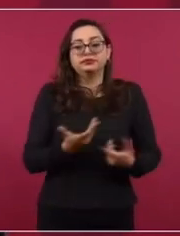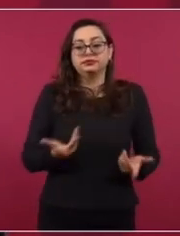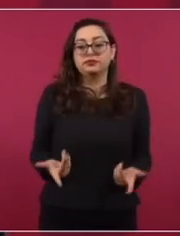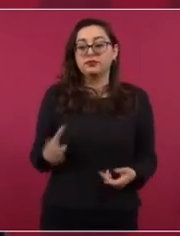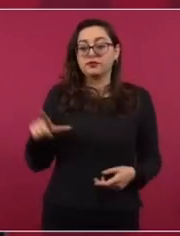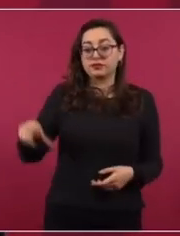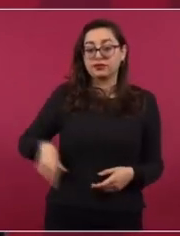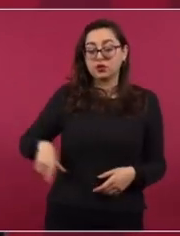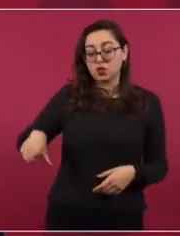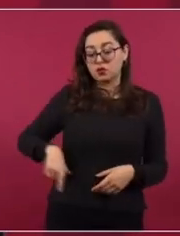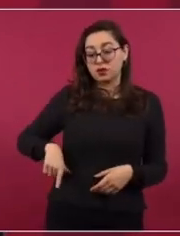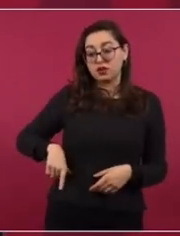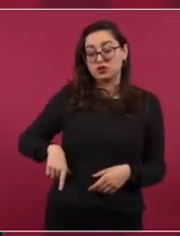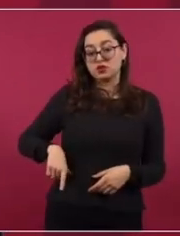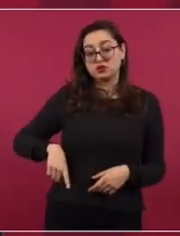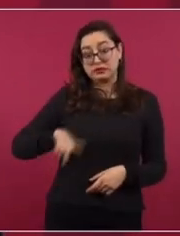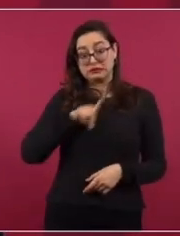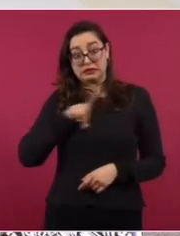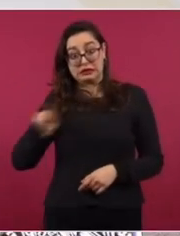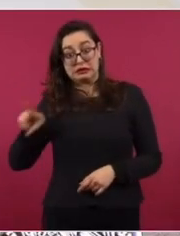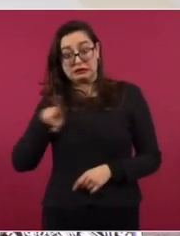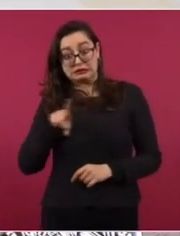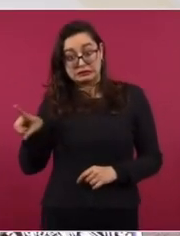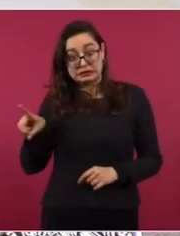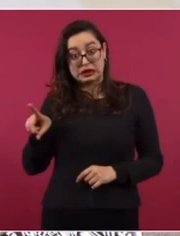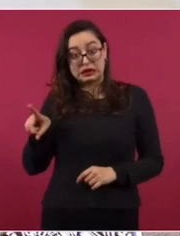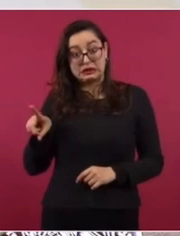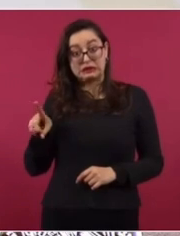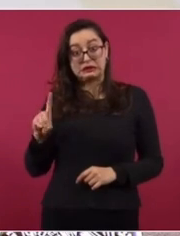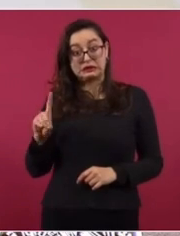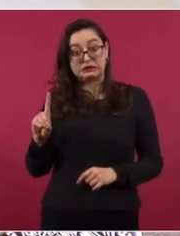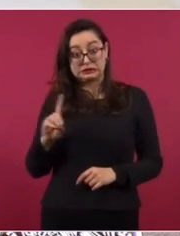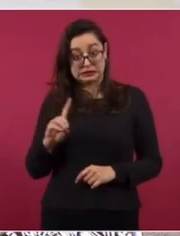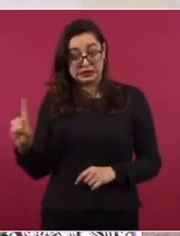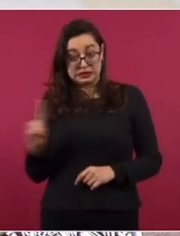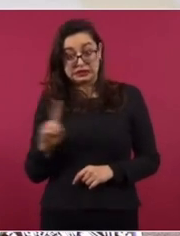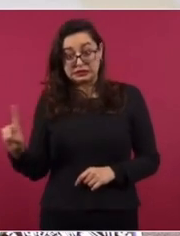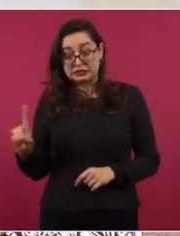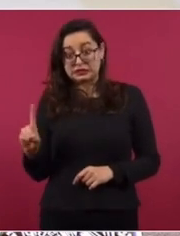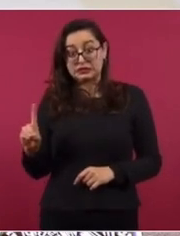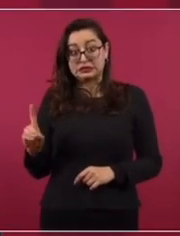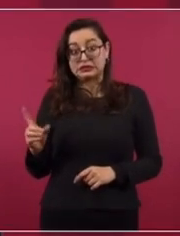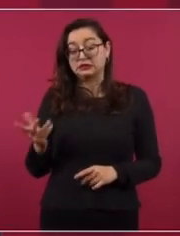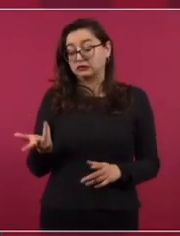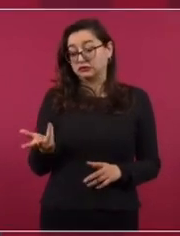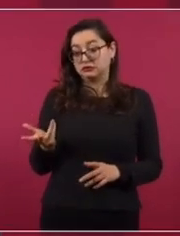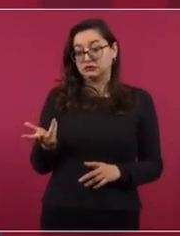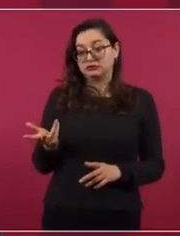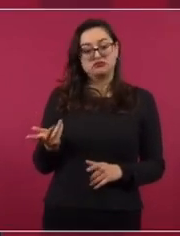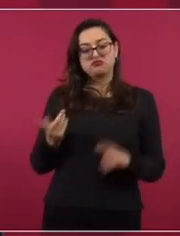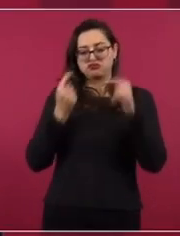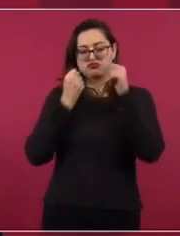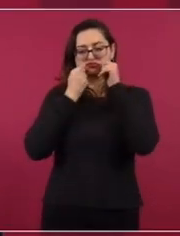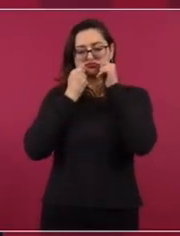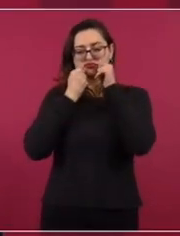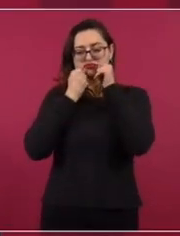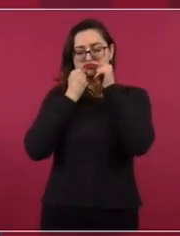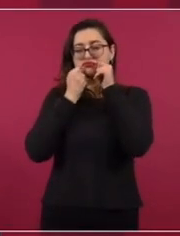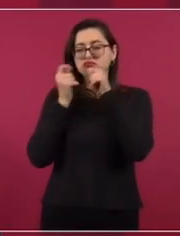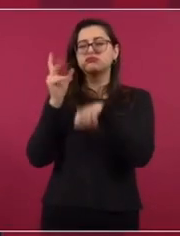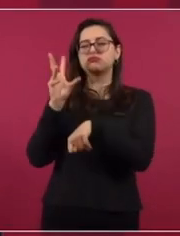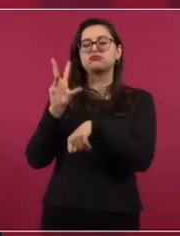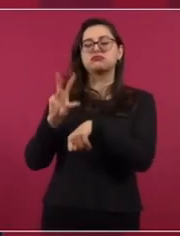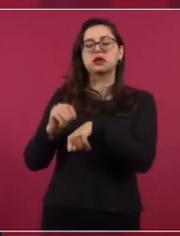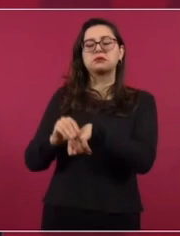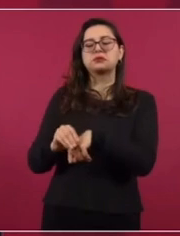vamos a decir de derecha, pero